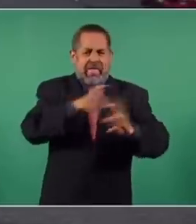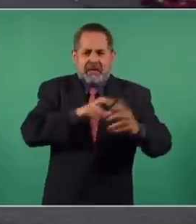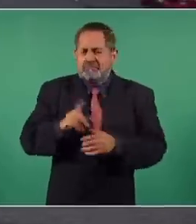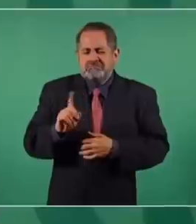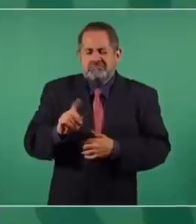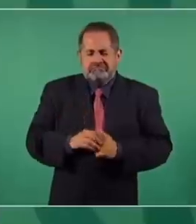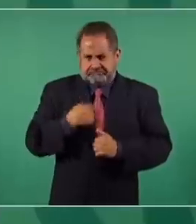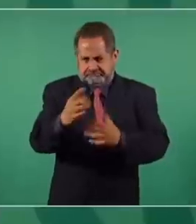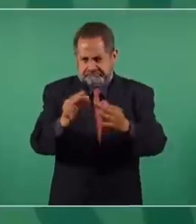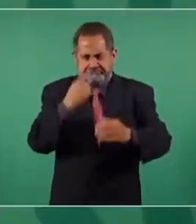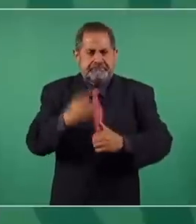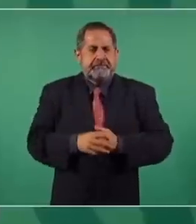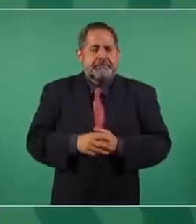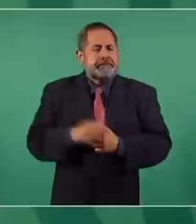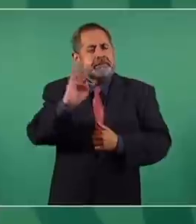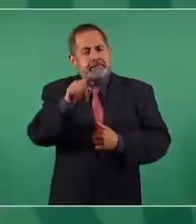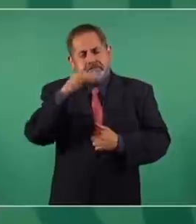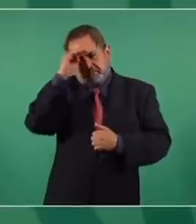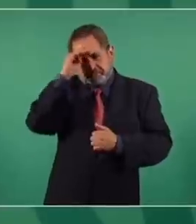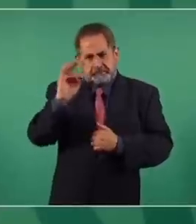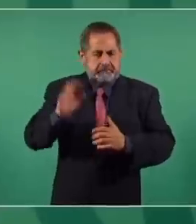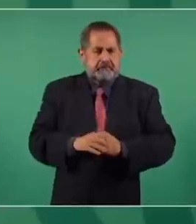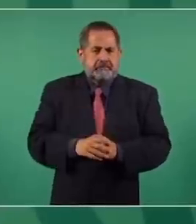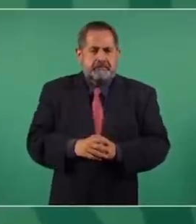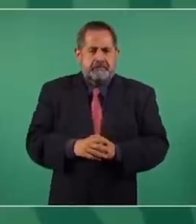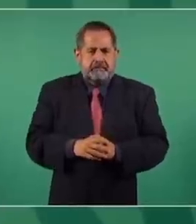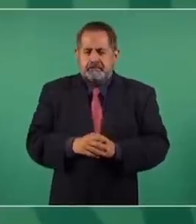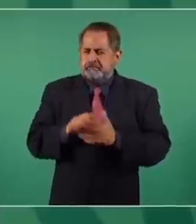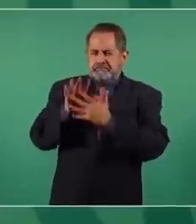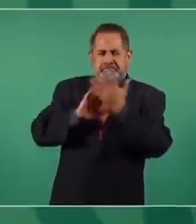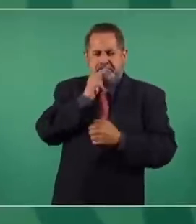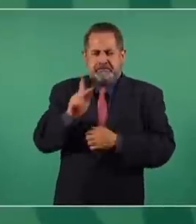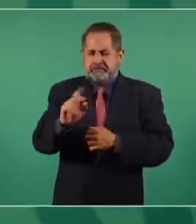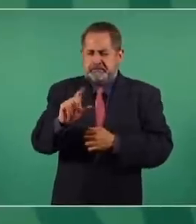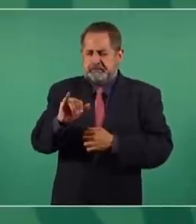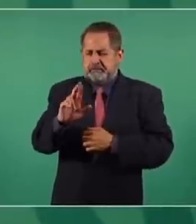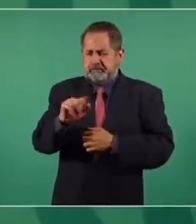A lo mejor tú, cuando piensas en polarización,